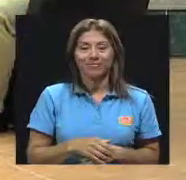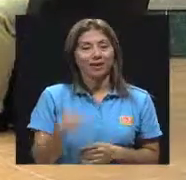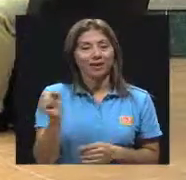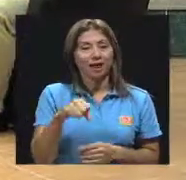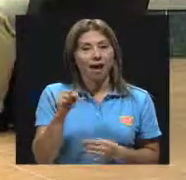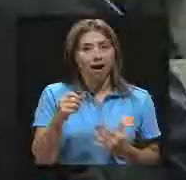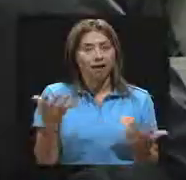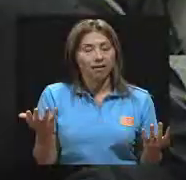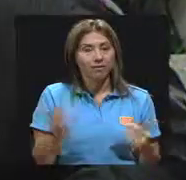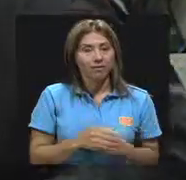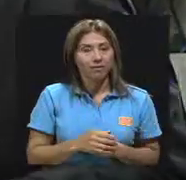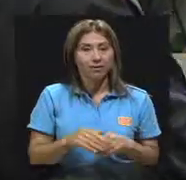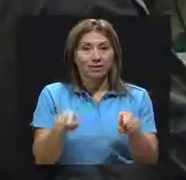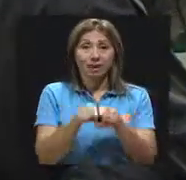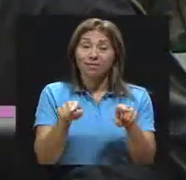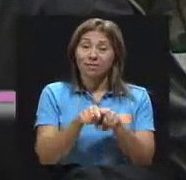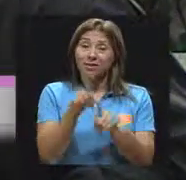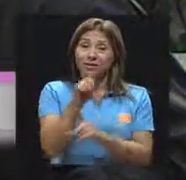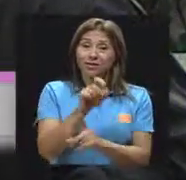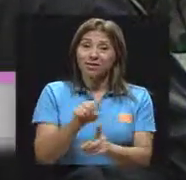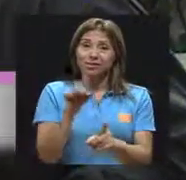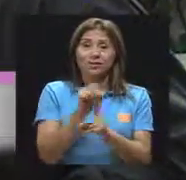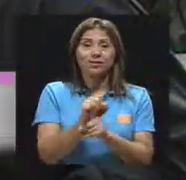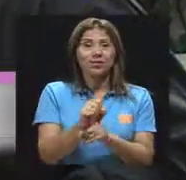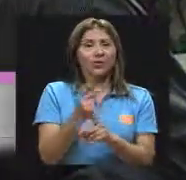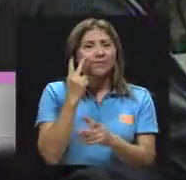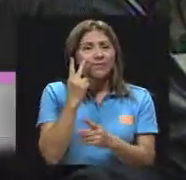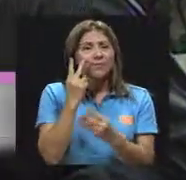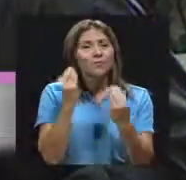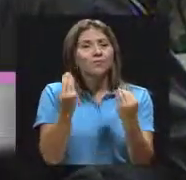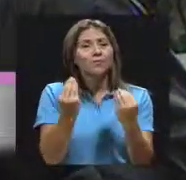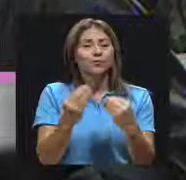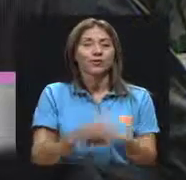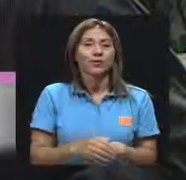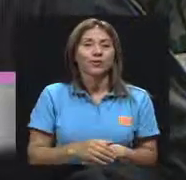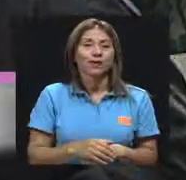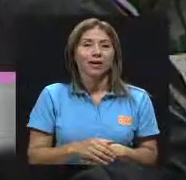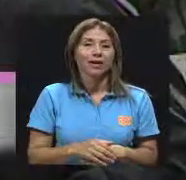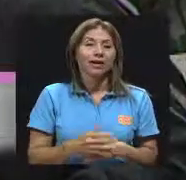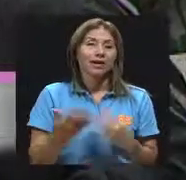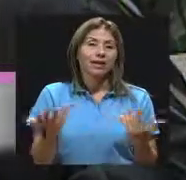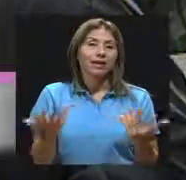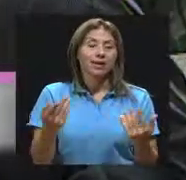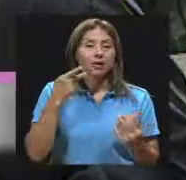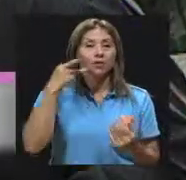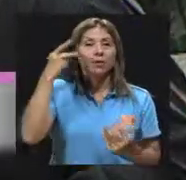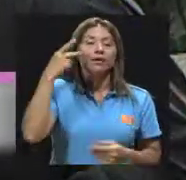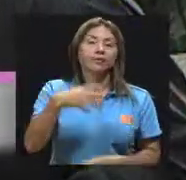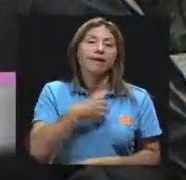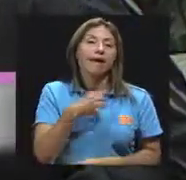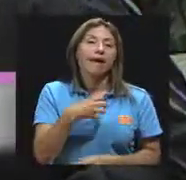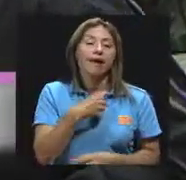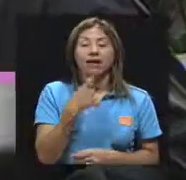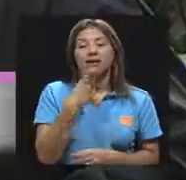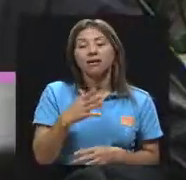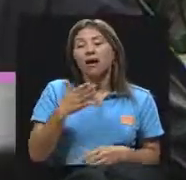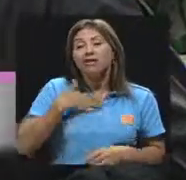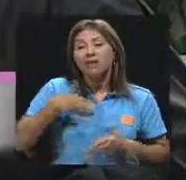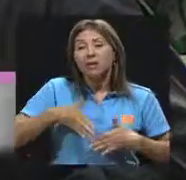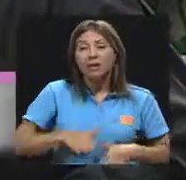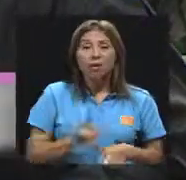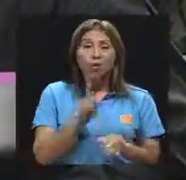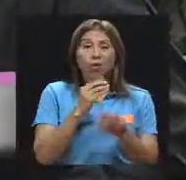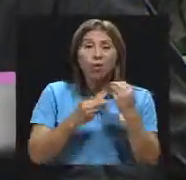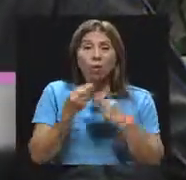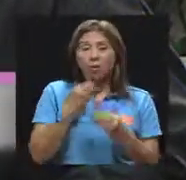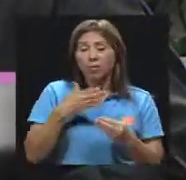Máximo, es una situación malerma que uno ve mucho, lo ve en la consulta, de que los papás se quejan, es que mi niño no come, mi niño